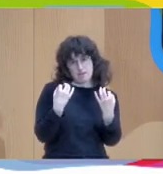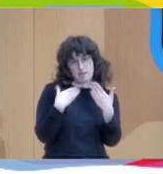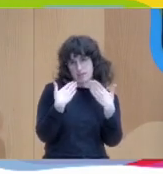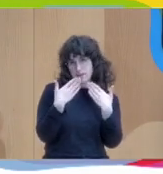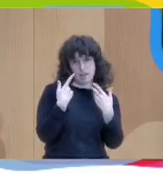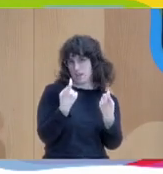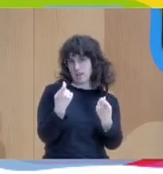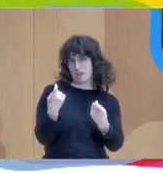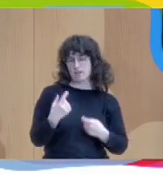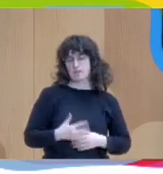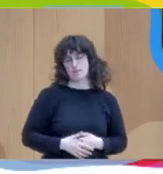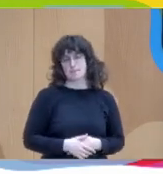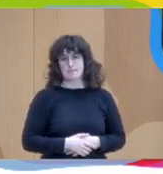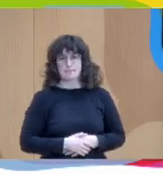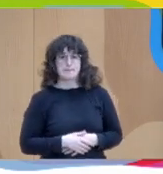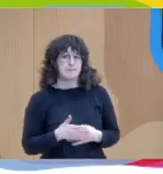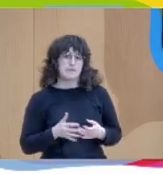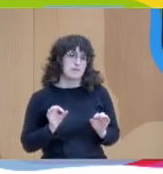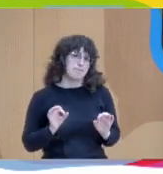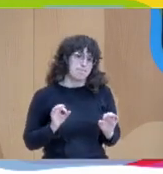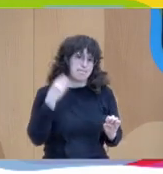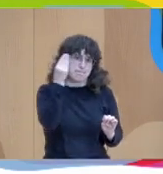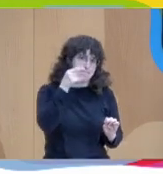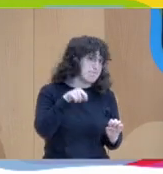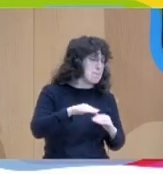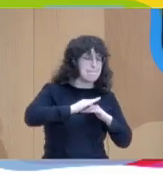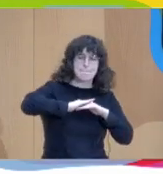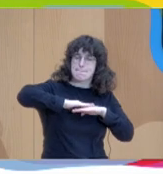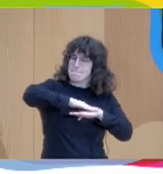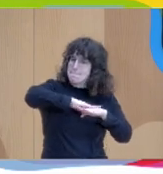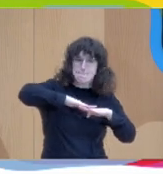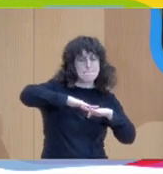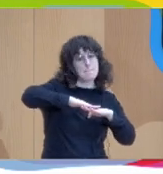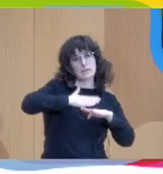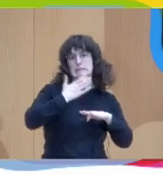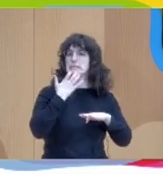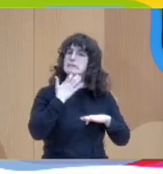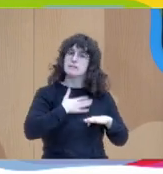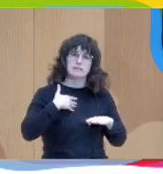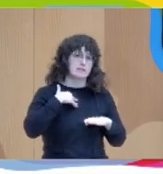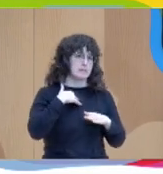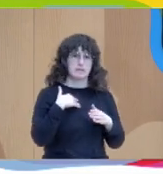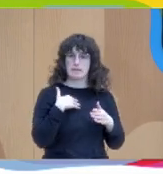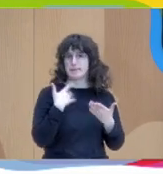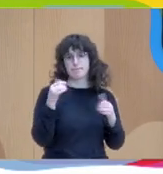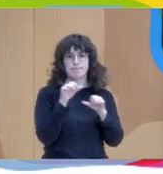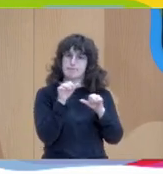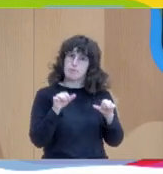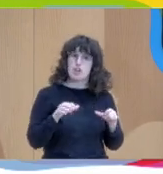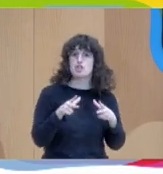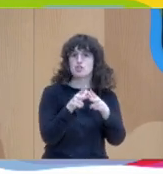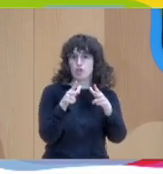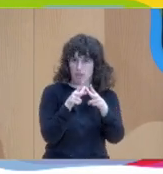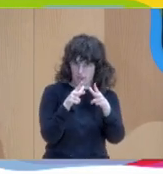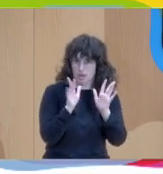o sea que creo que es algo fundamental si estamos hablando de cuál es el modelo que queremos de sociedad no solo de atención sino de sociedad en